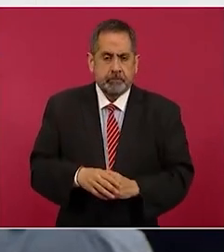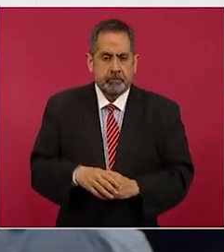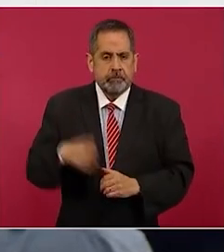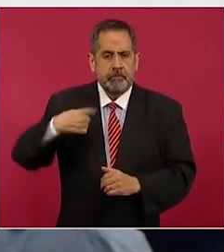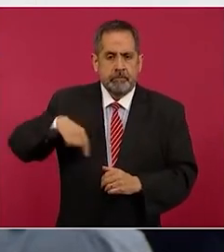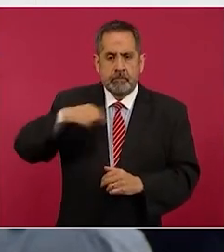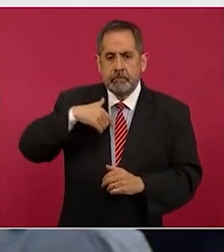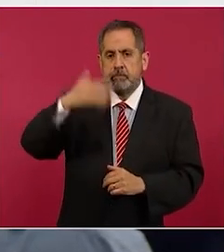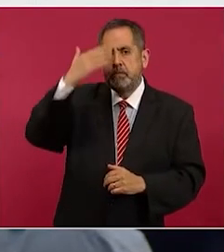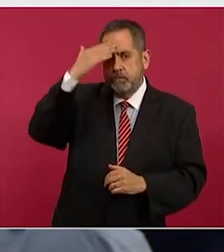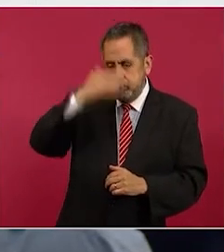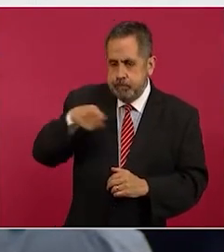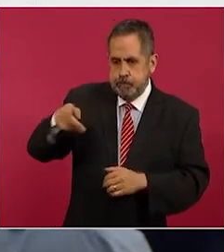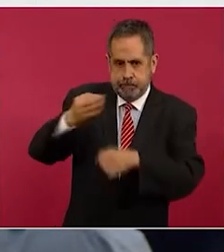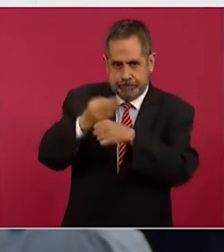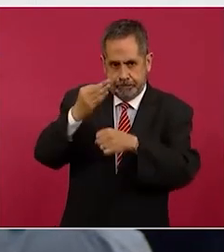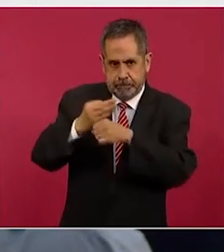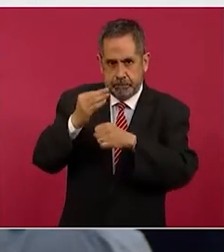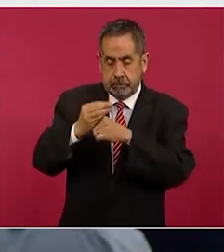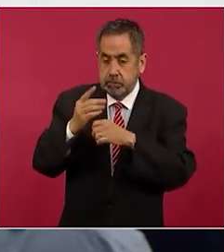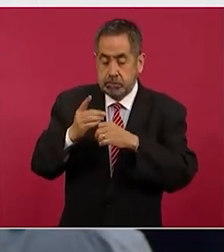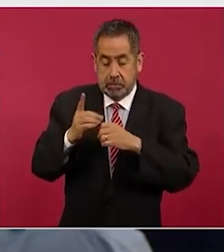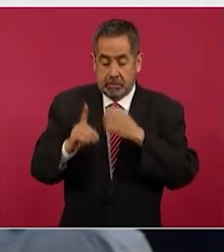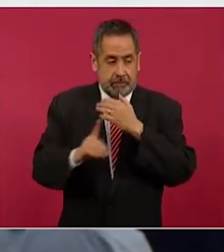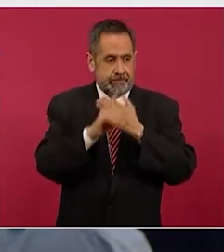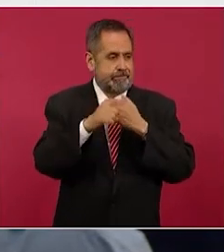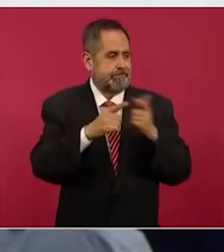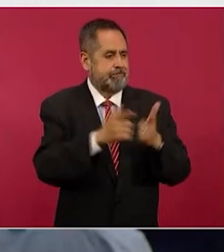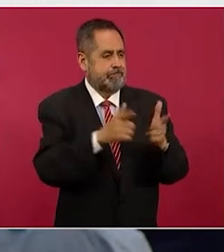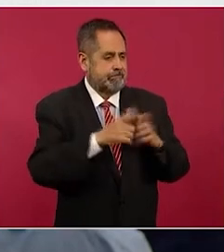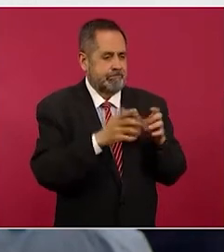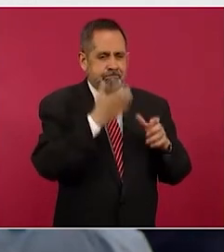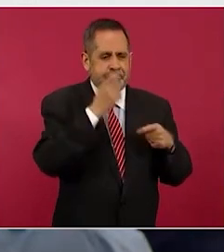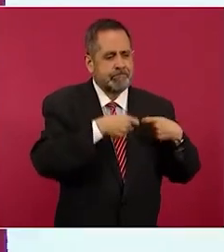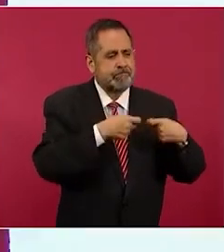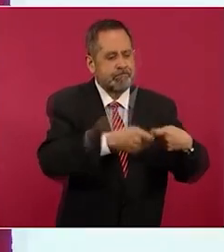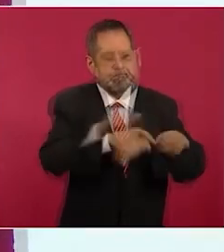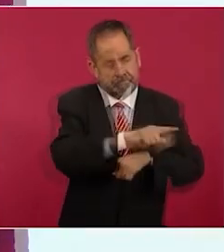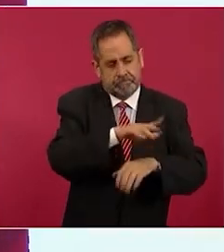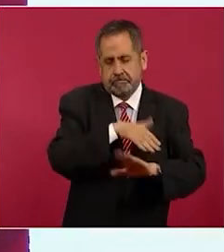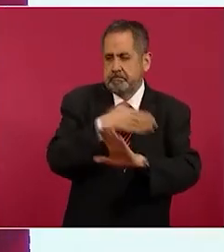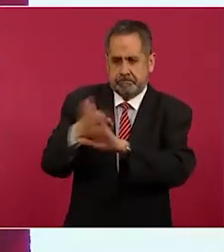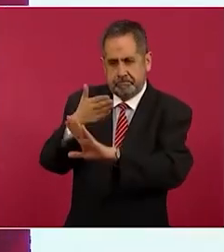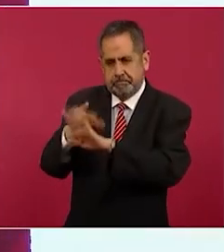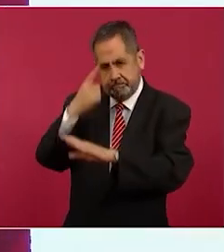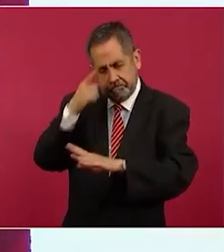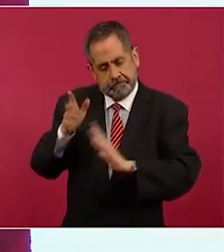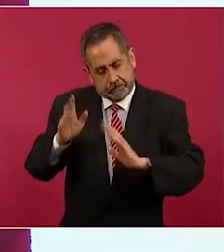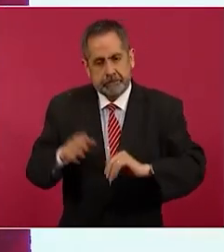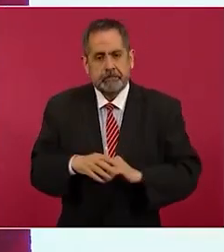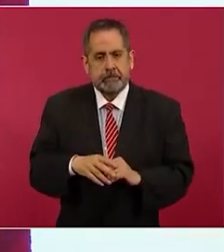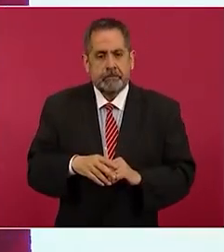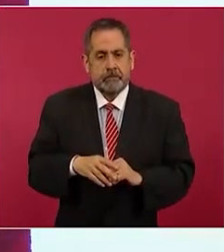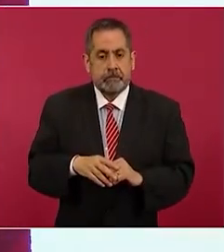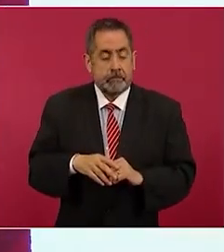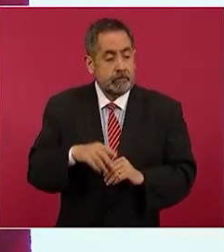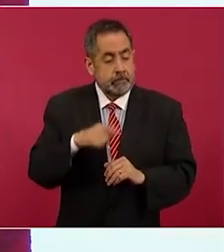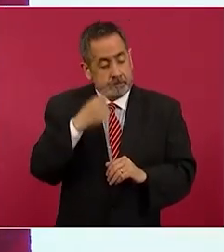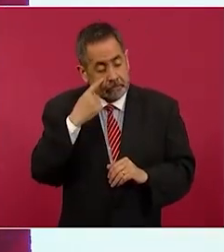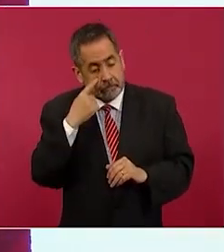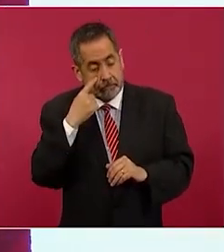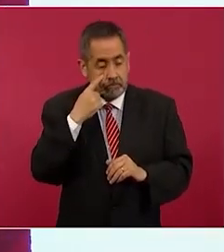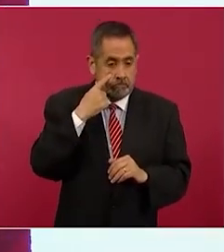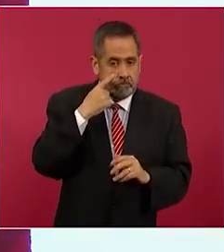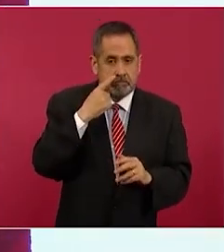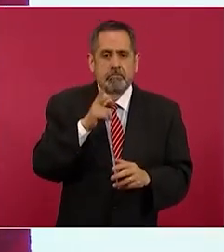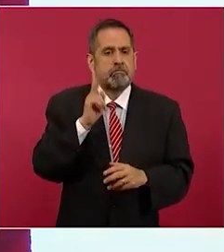Sabemos que estás enfrentando una embestida de la élite conservadora de tu país que en mayor o menor medida